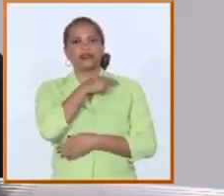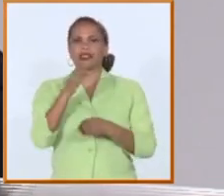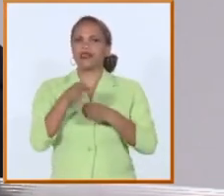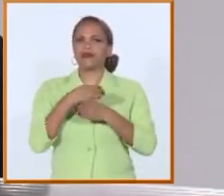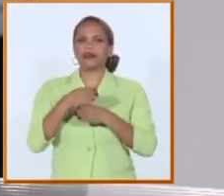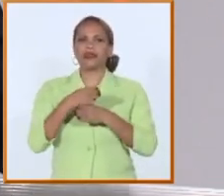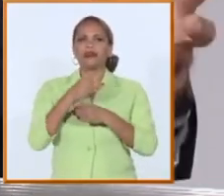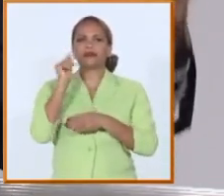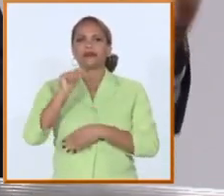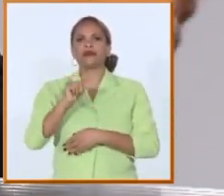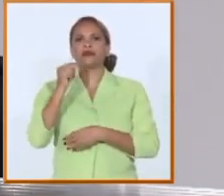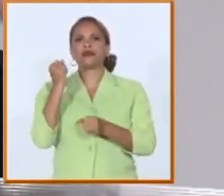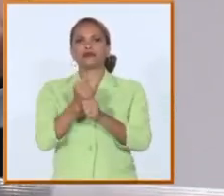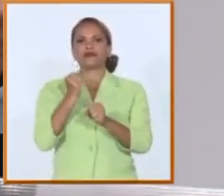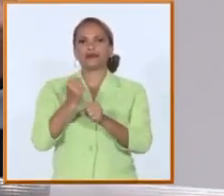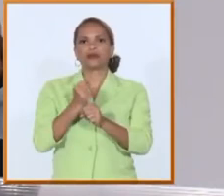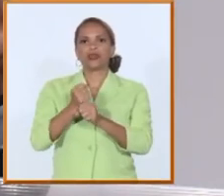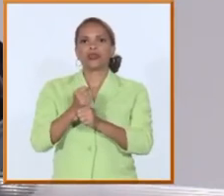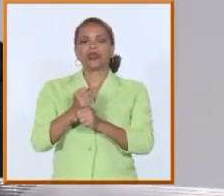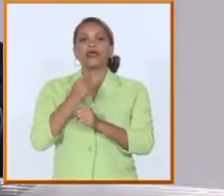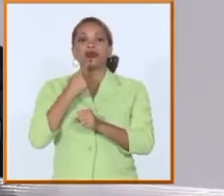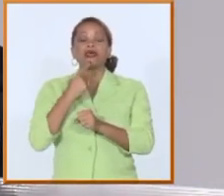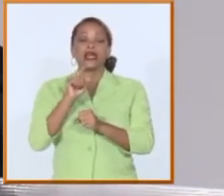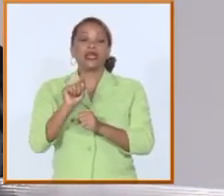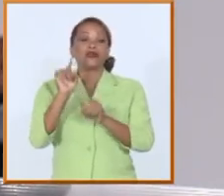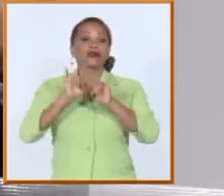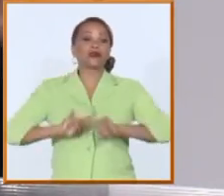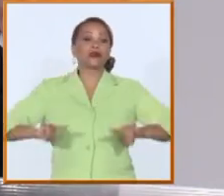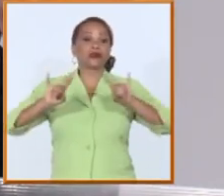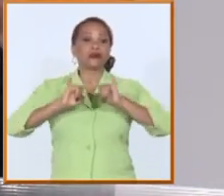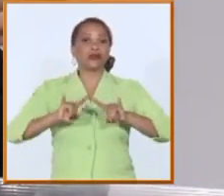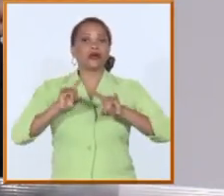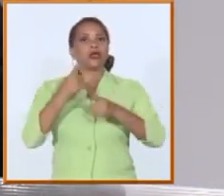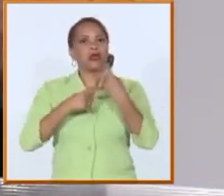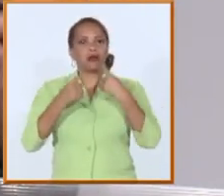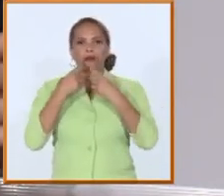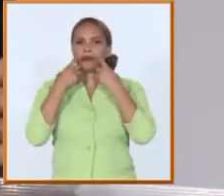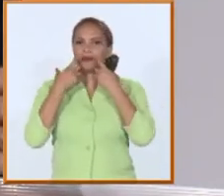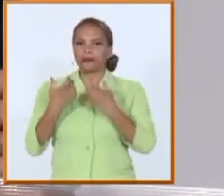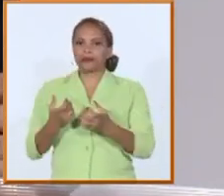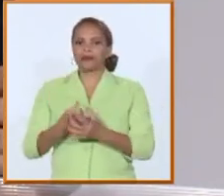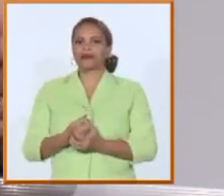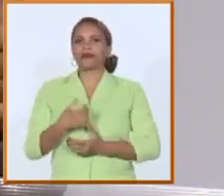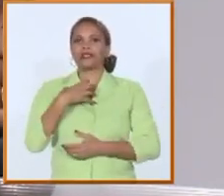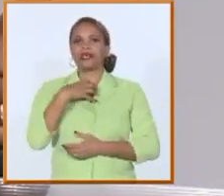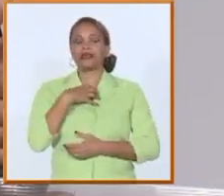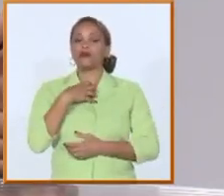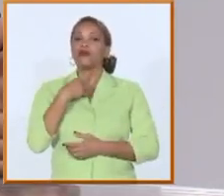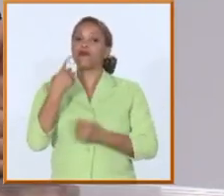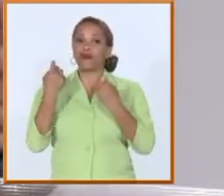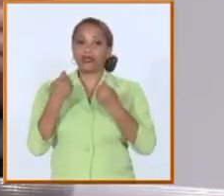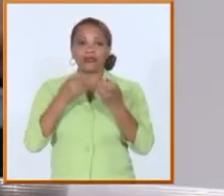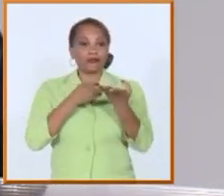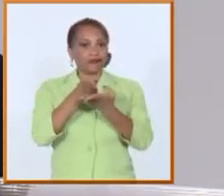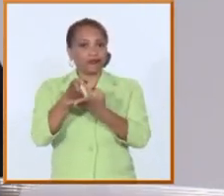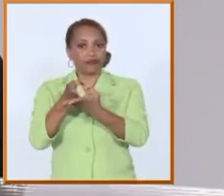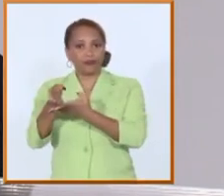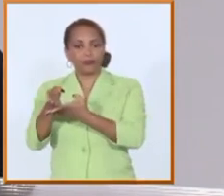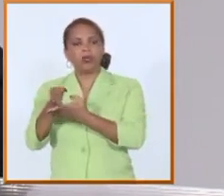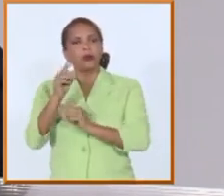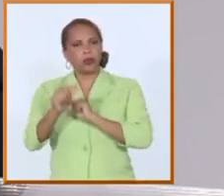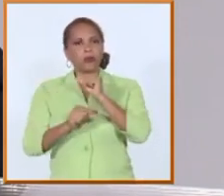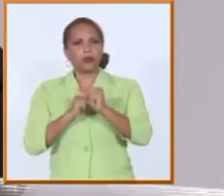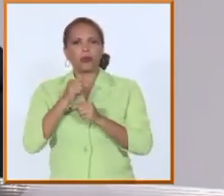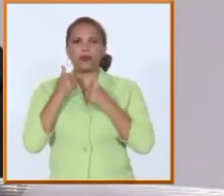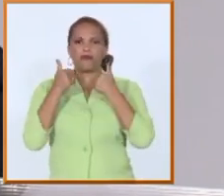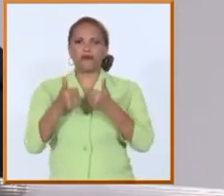actores económicos del territorio los cun las universidades y eso yo creo que es muy perfectible tenemos mucho camino por andar pero marcha bien por lo tanto